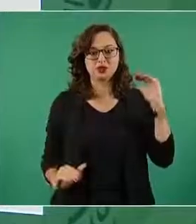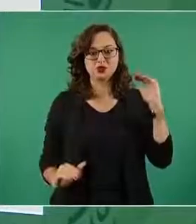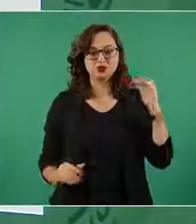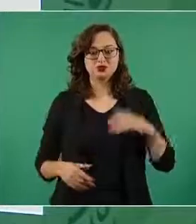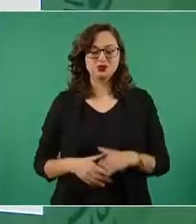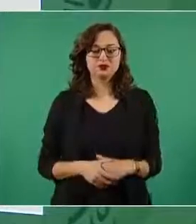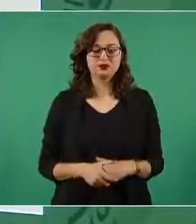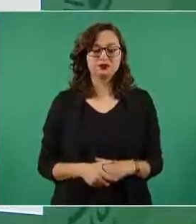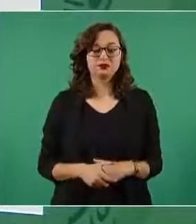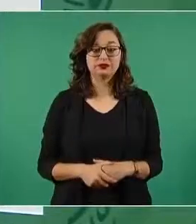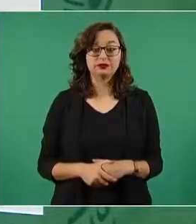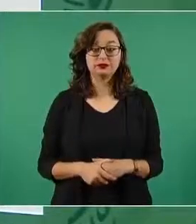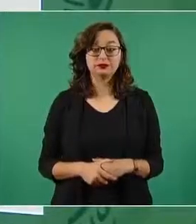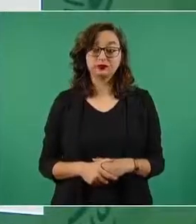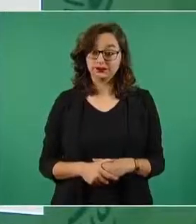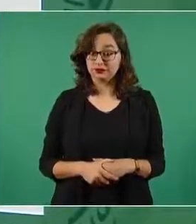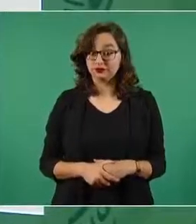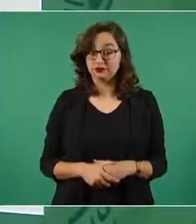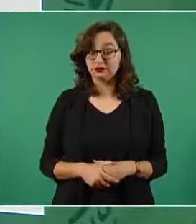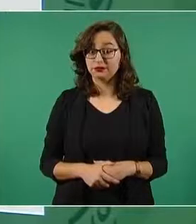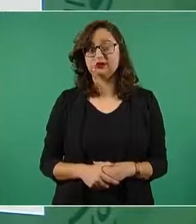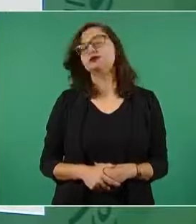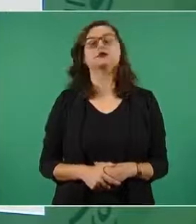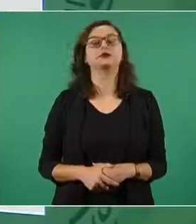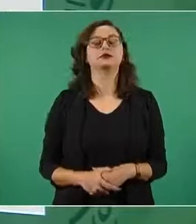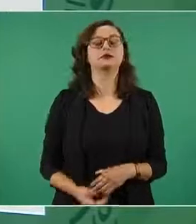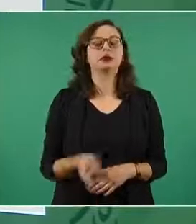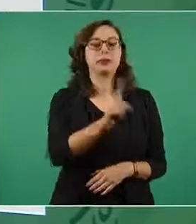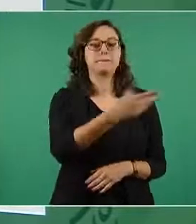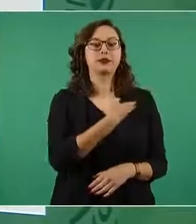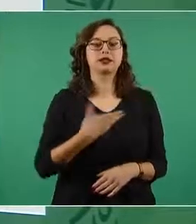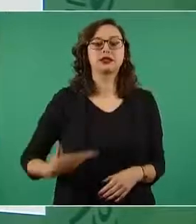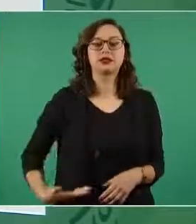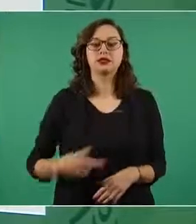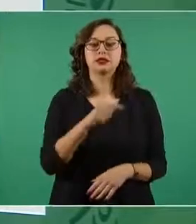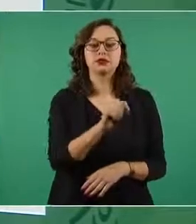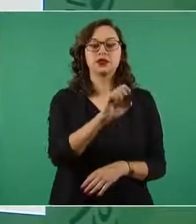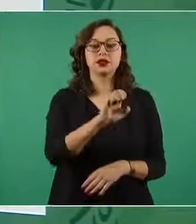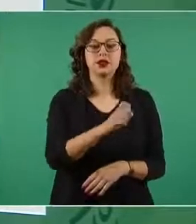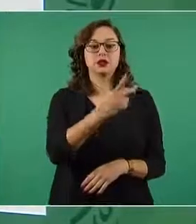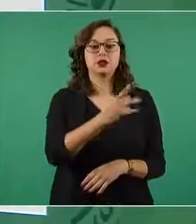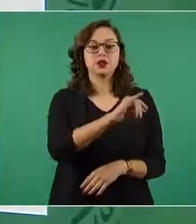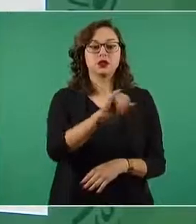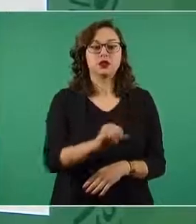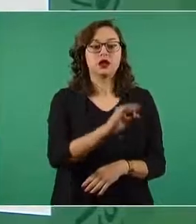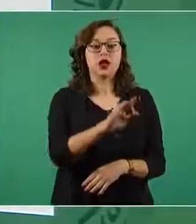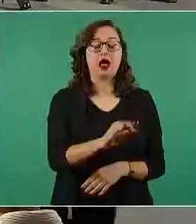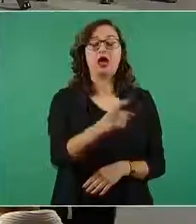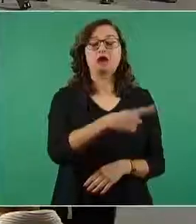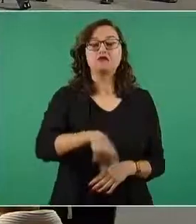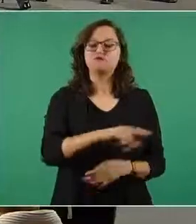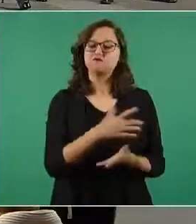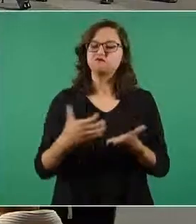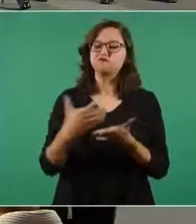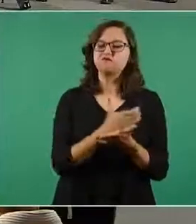el presidente del tribunal pero todos ellos se ampararon